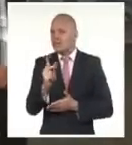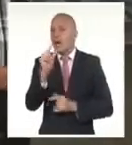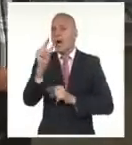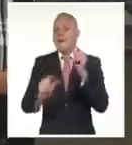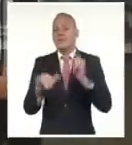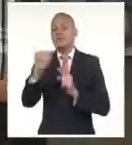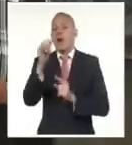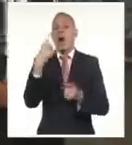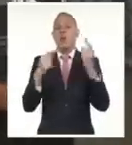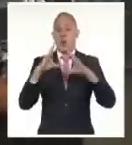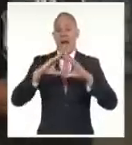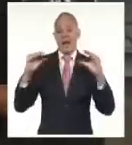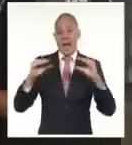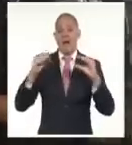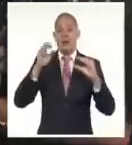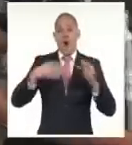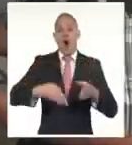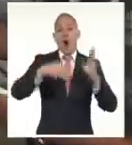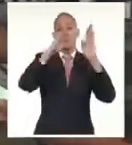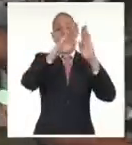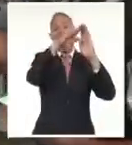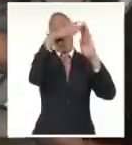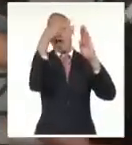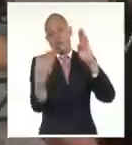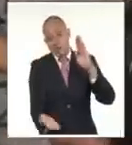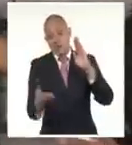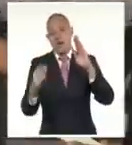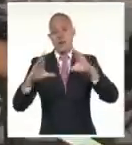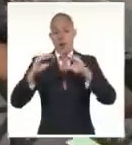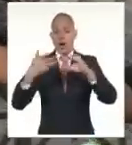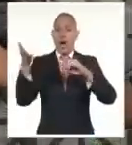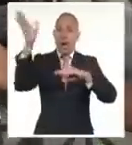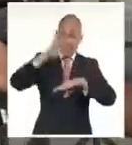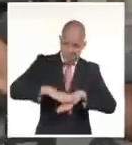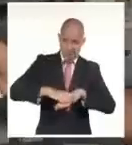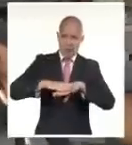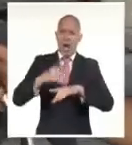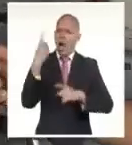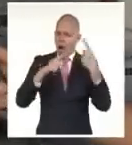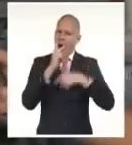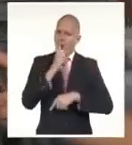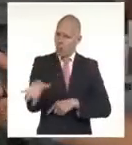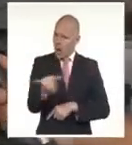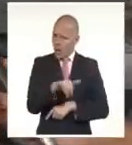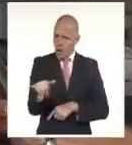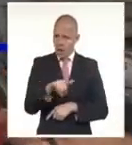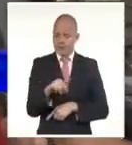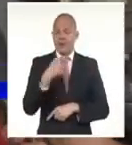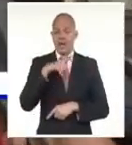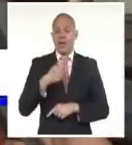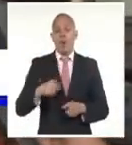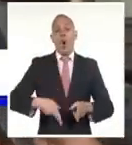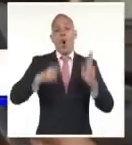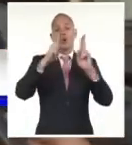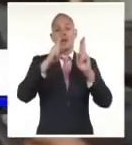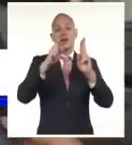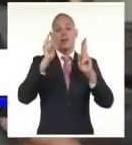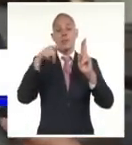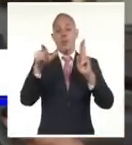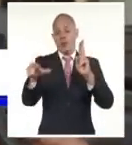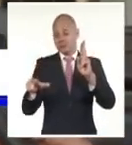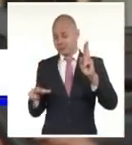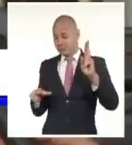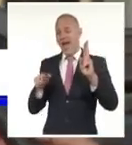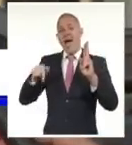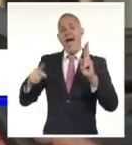también fueron afectados por el accidente. Bueno, en el entorno del hotel estaban estacionados 7 vehículos, de ellos 4